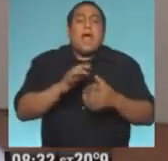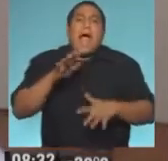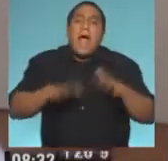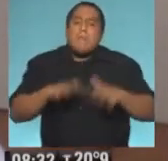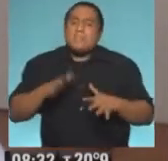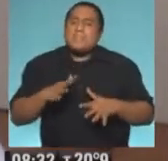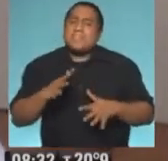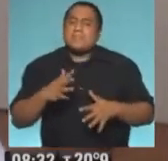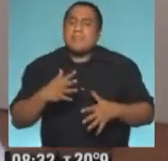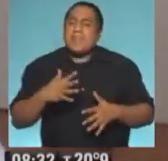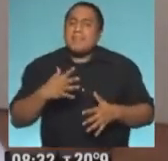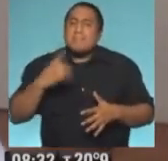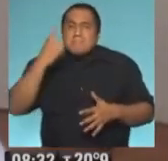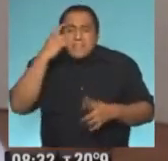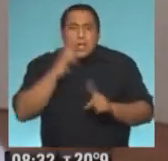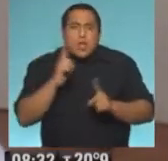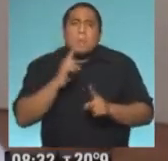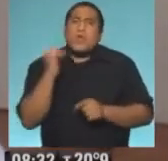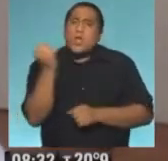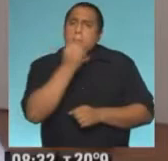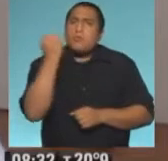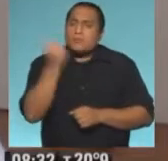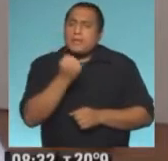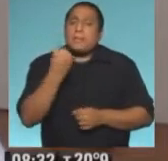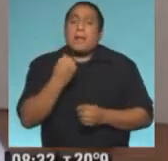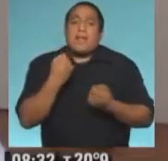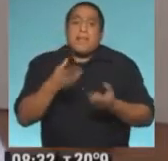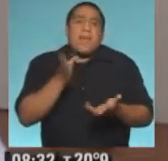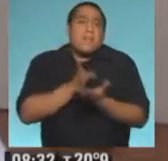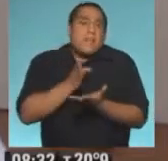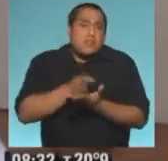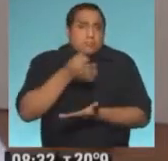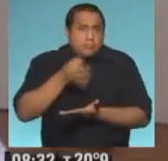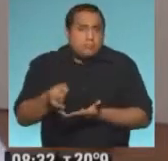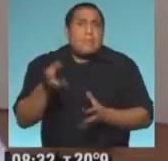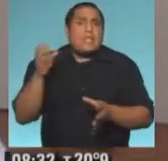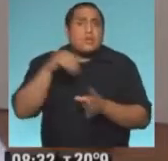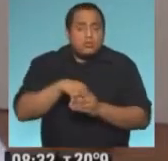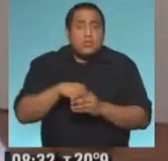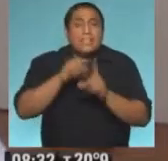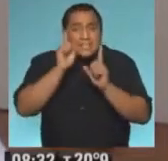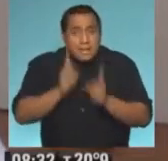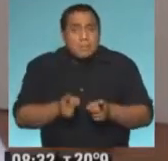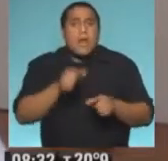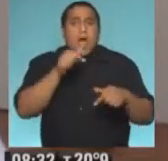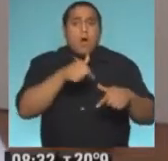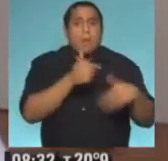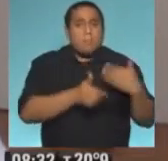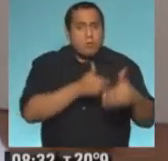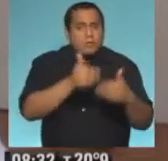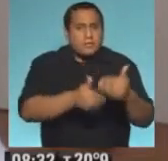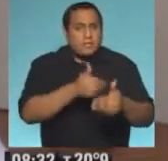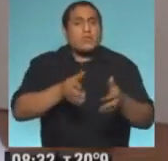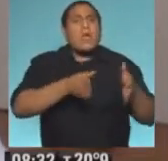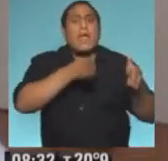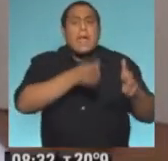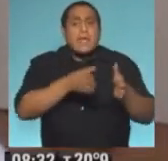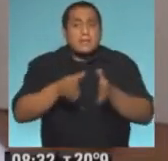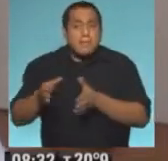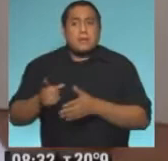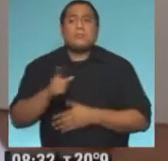analizamos. Pero es tan, tan importante para garantizar derechos, para garantizar inclusión, pero sobre todo en estos procesos y etapas donde estamos